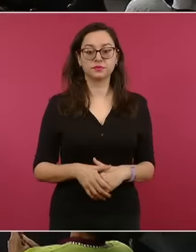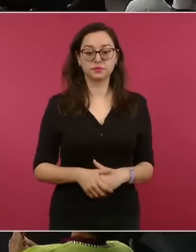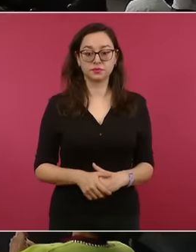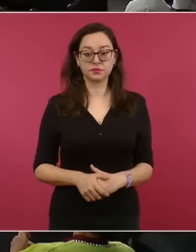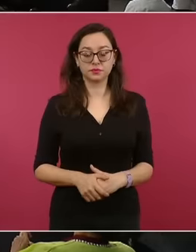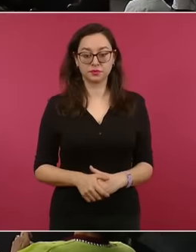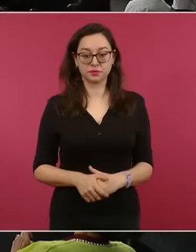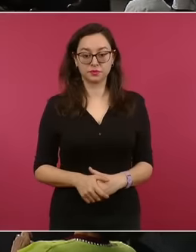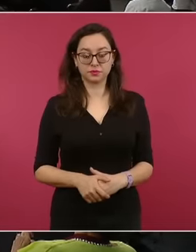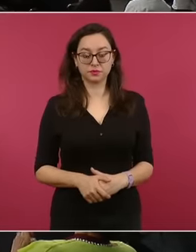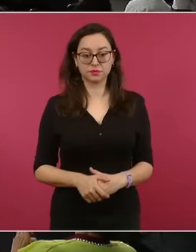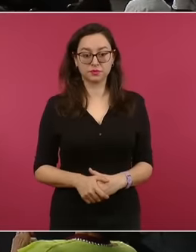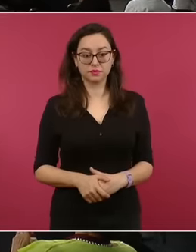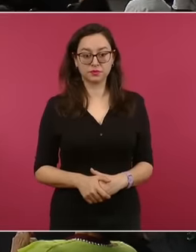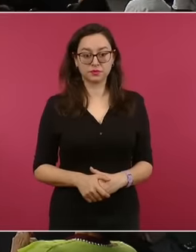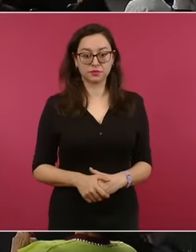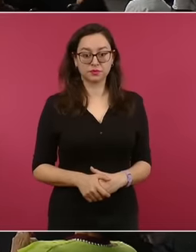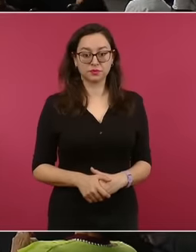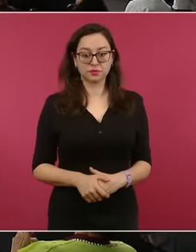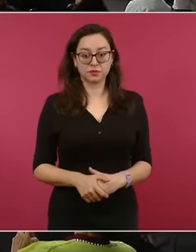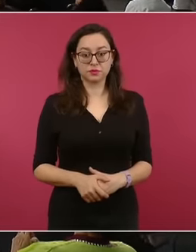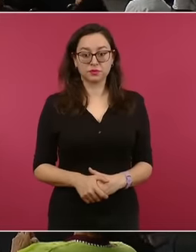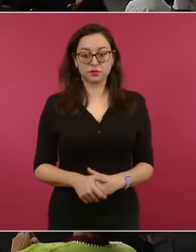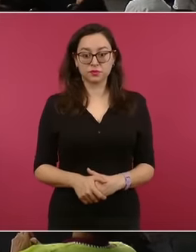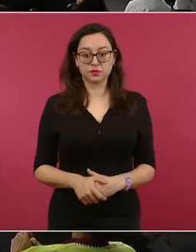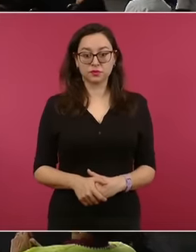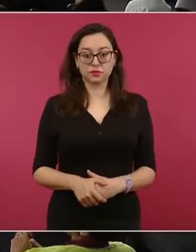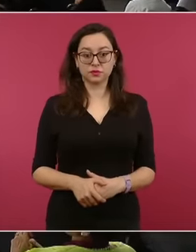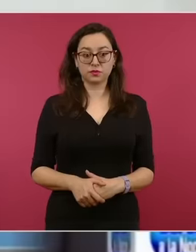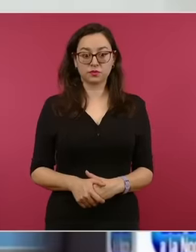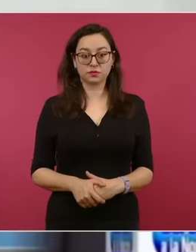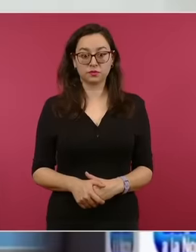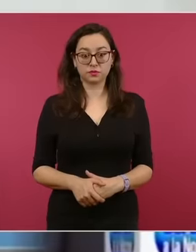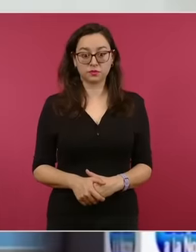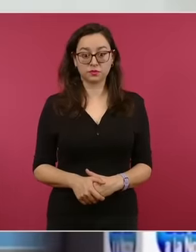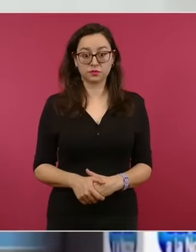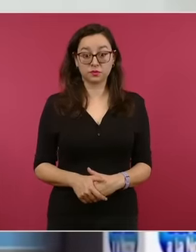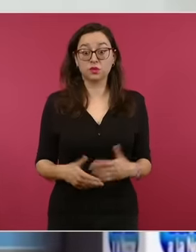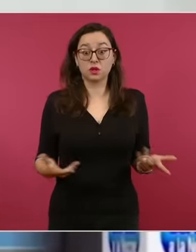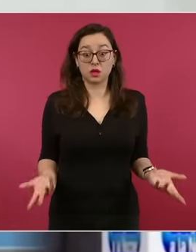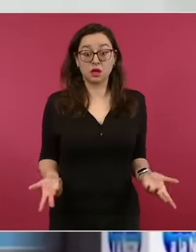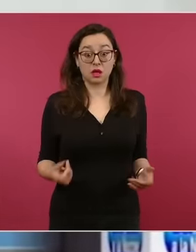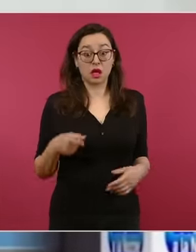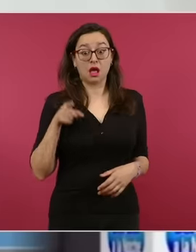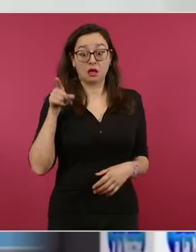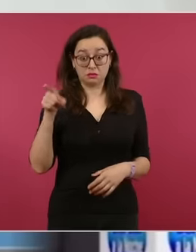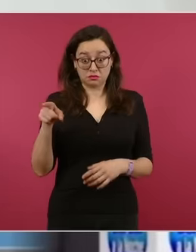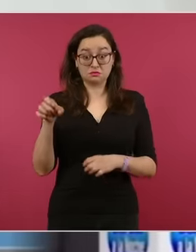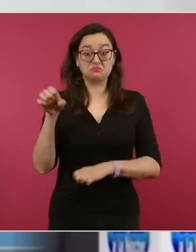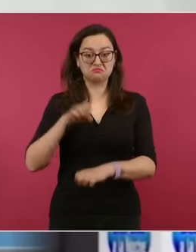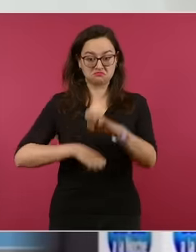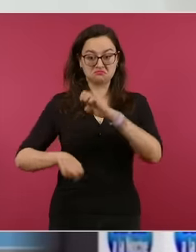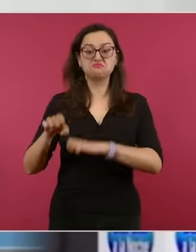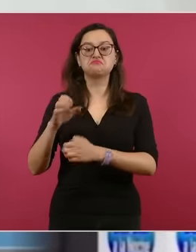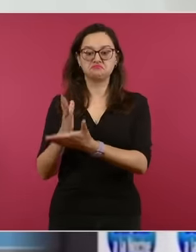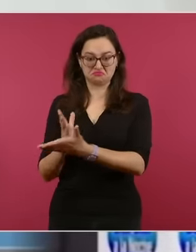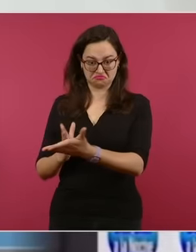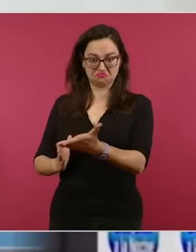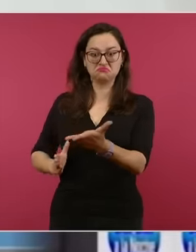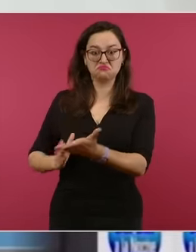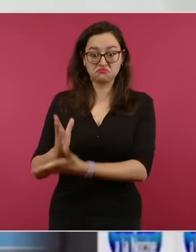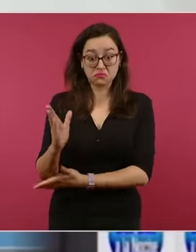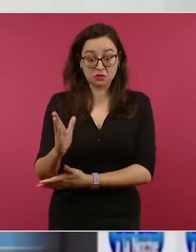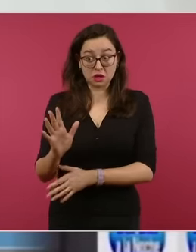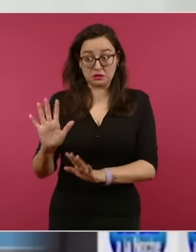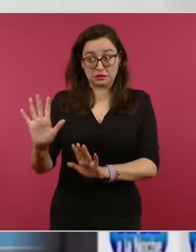Y cuando ya era confirmado que la respuesta era negativa, yo ya le había dicho a la canciller. En caso de que la